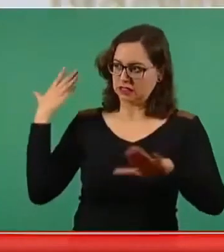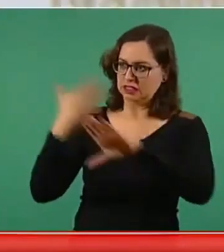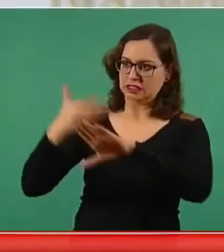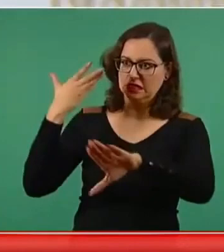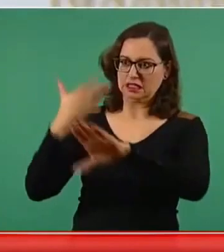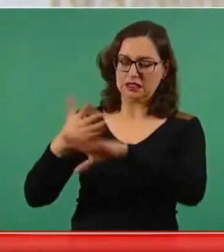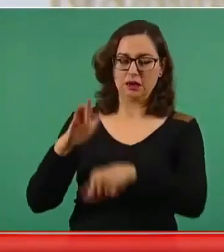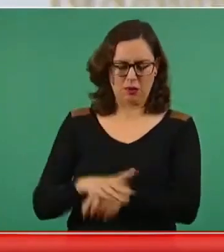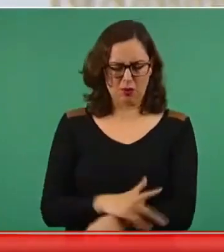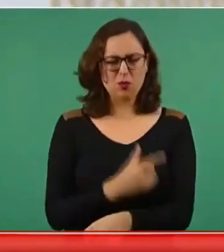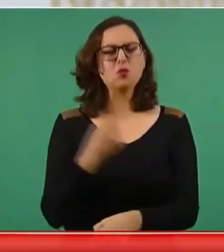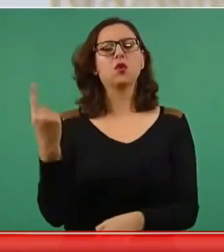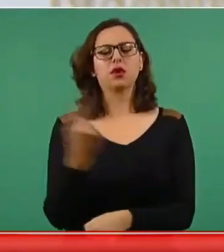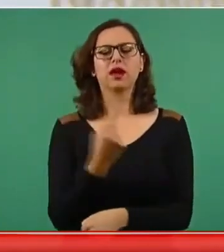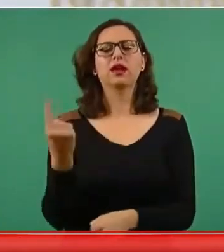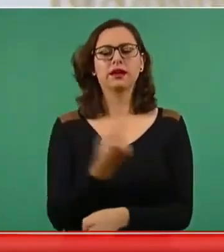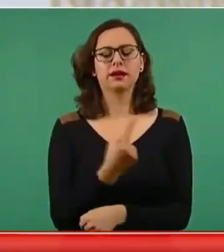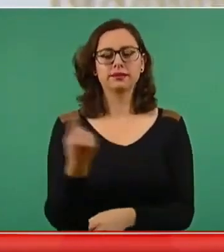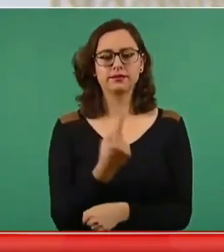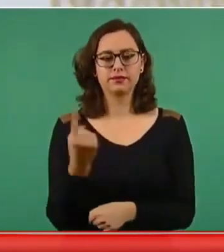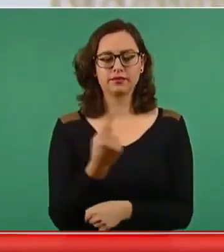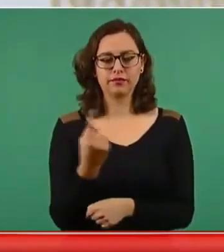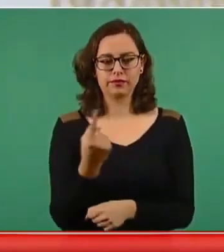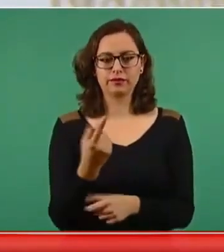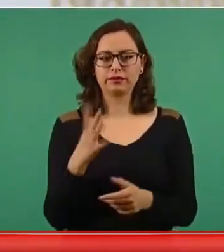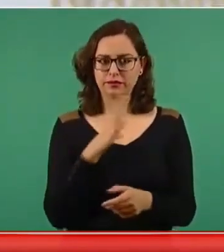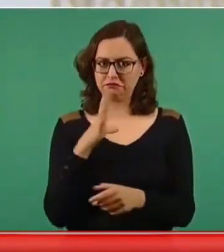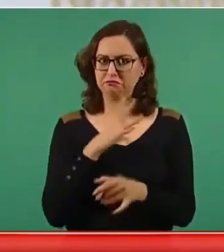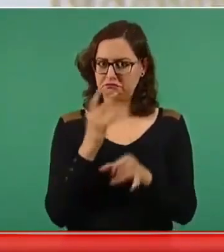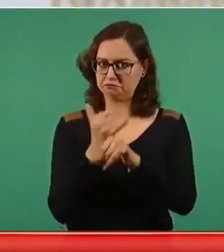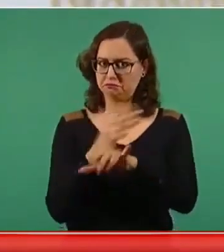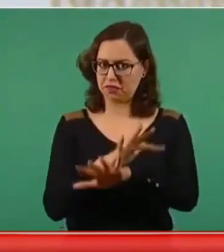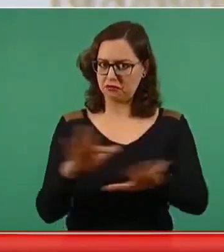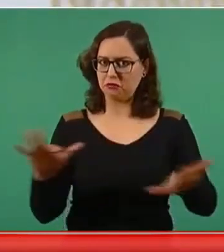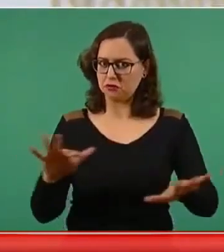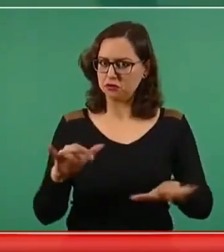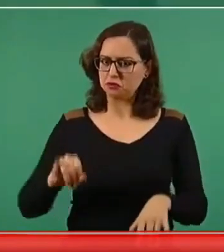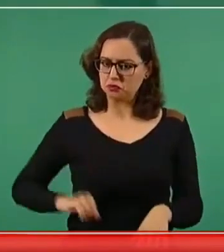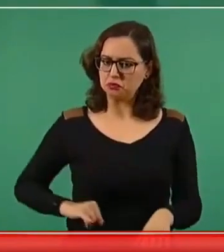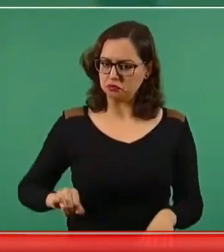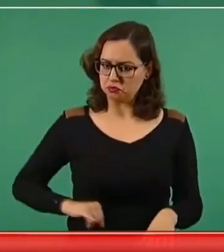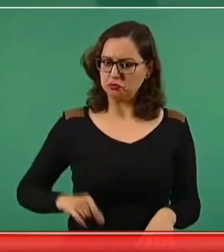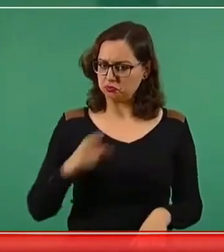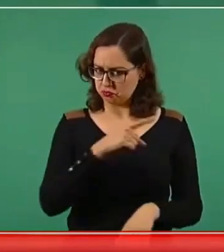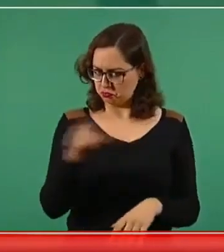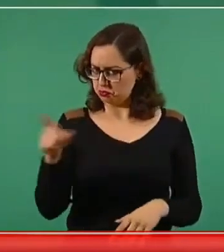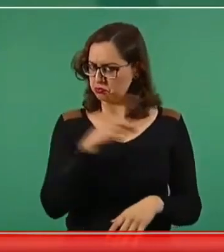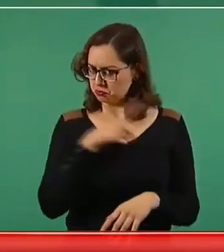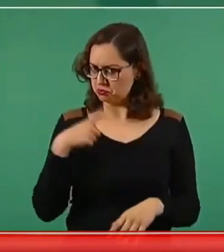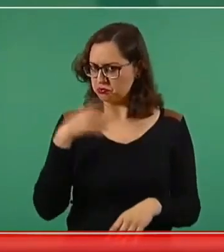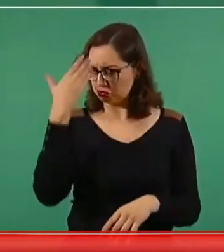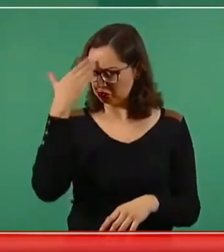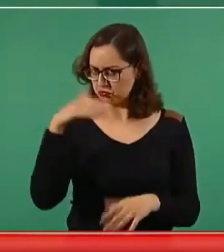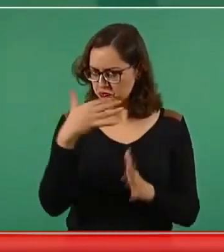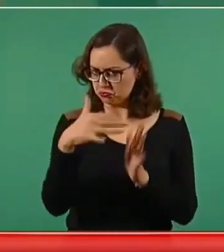pensamiento reaccionario en el país desde